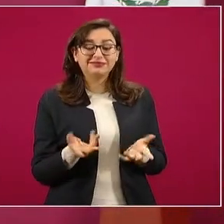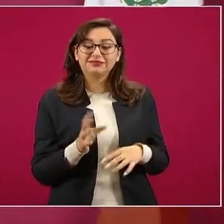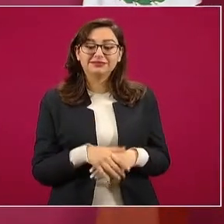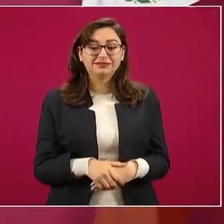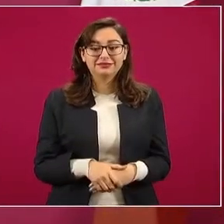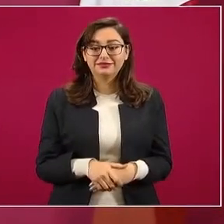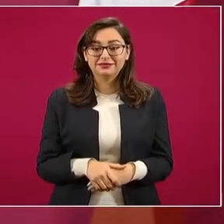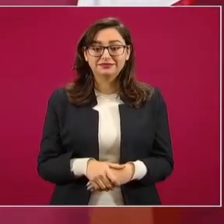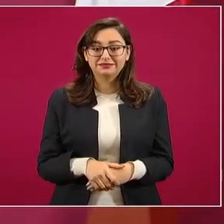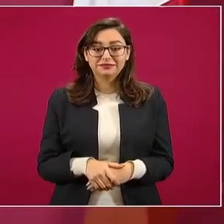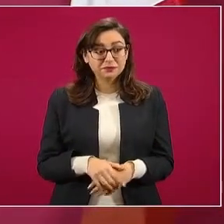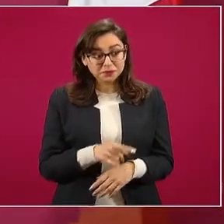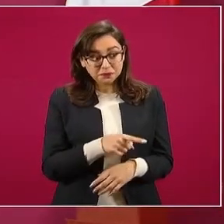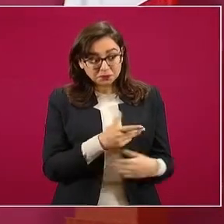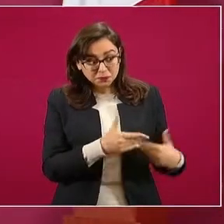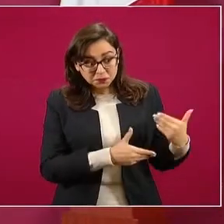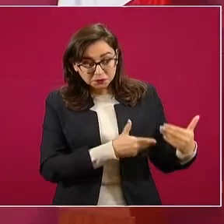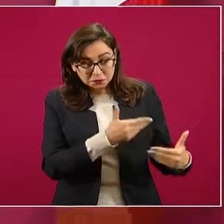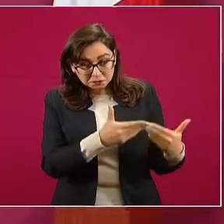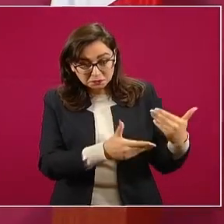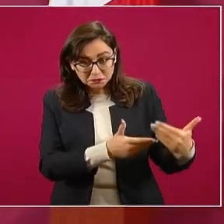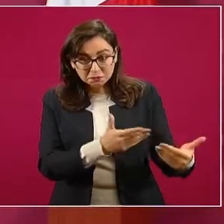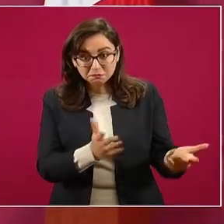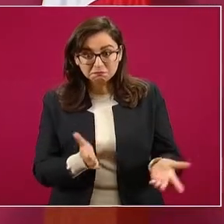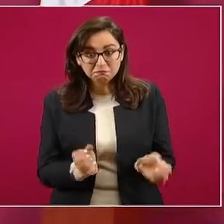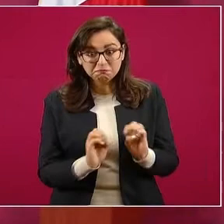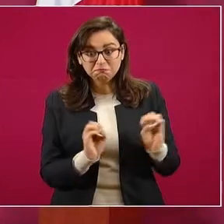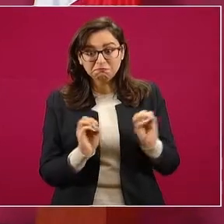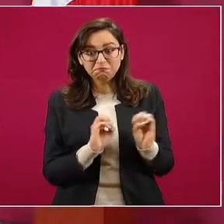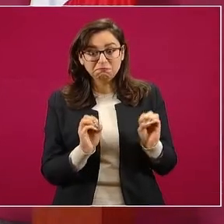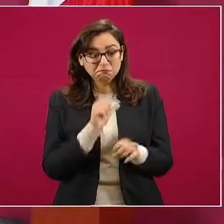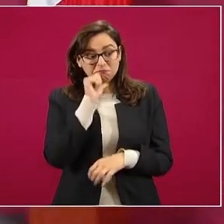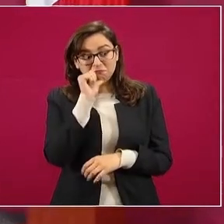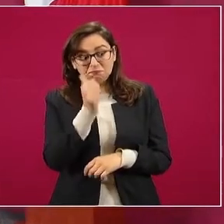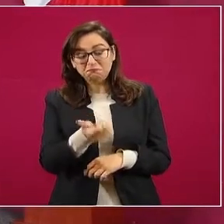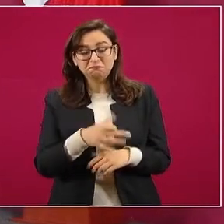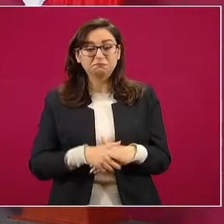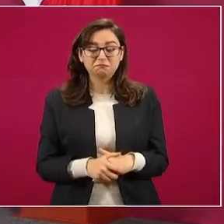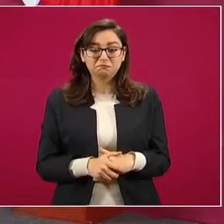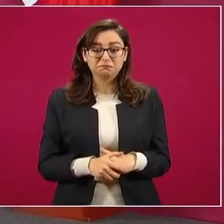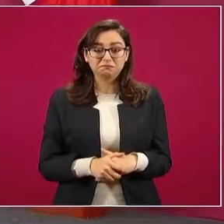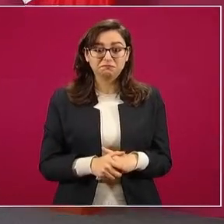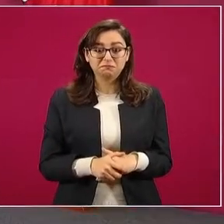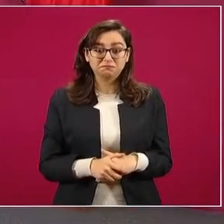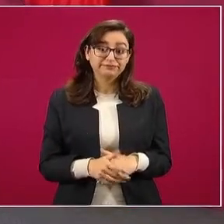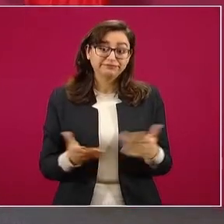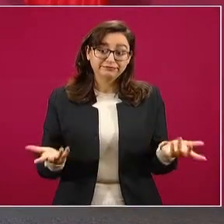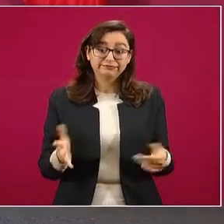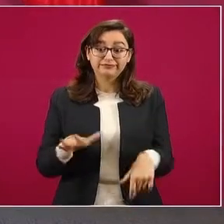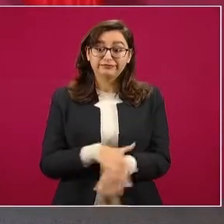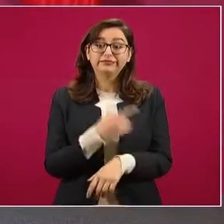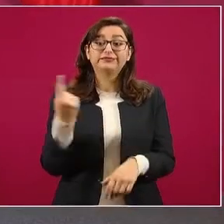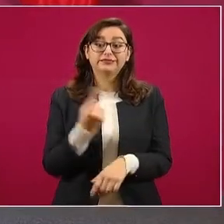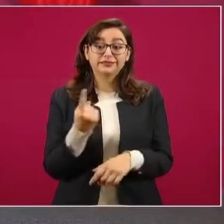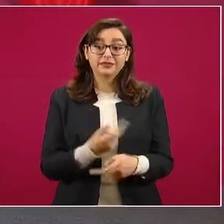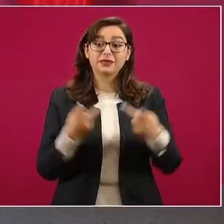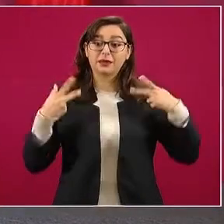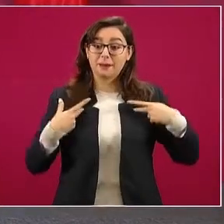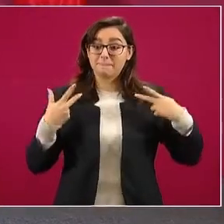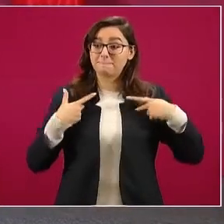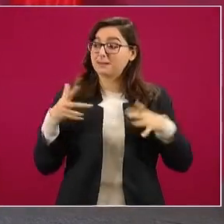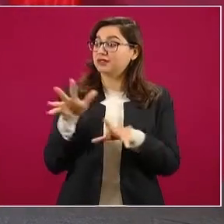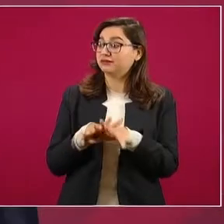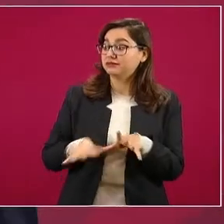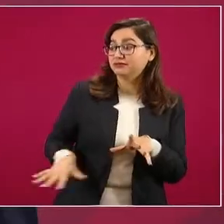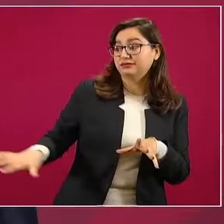avanzan, porque el pueblo nos está apoyando y